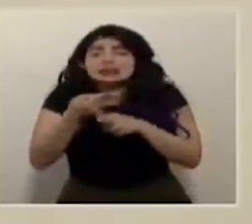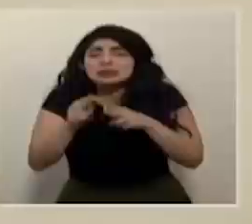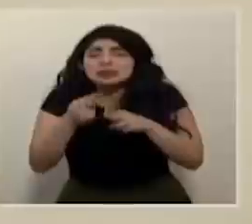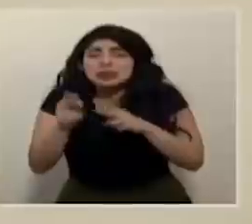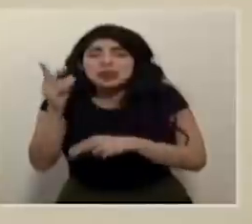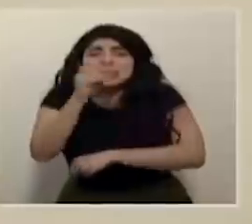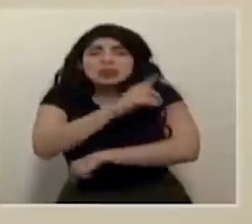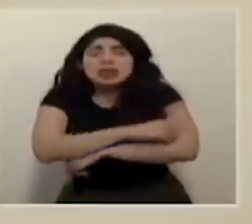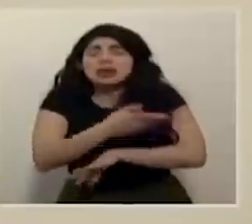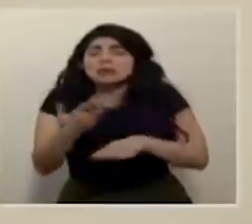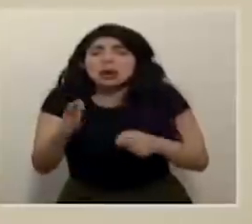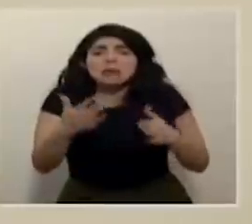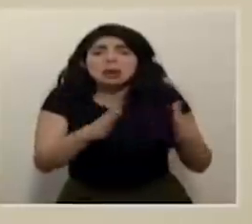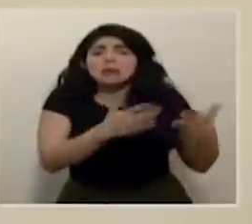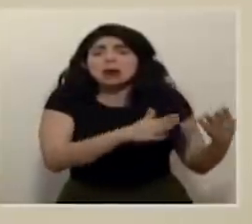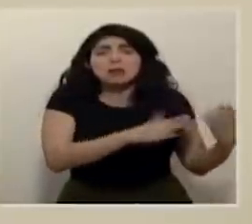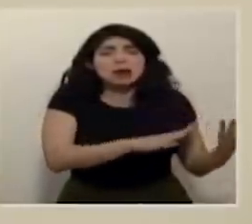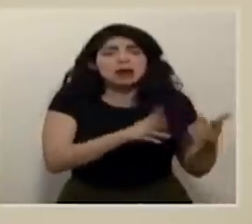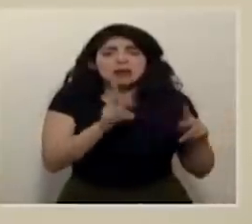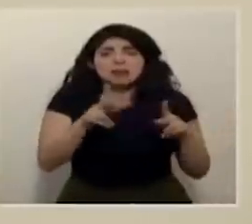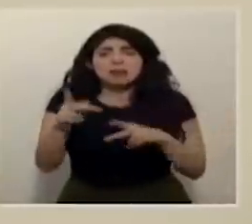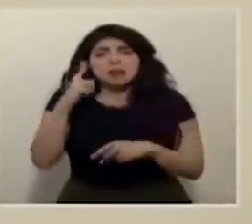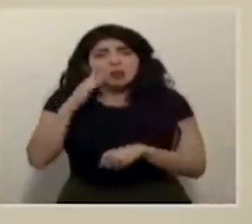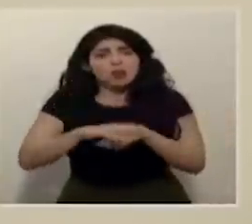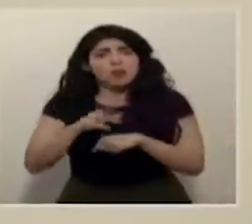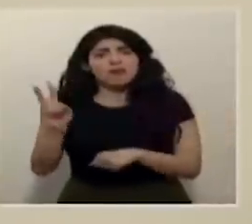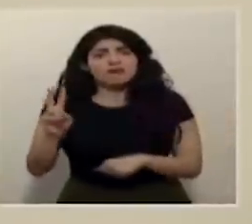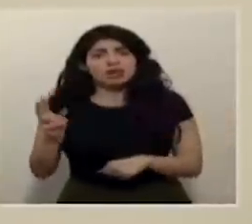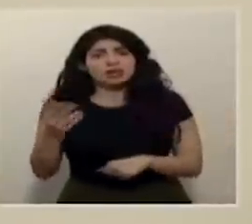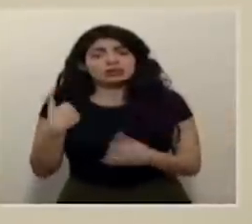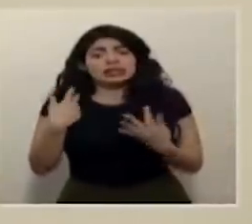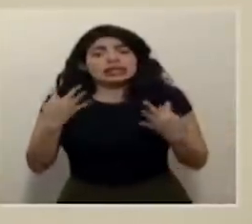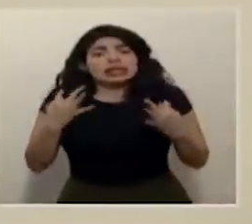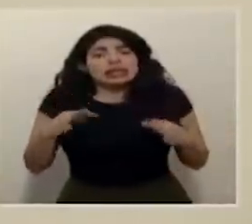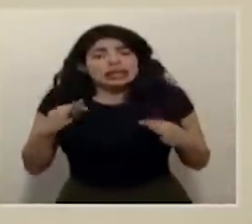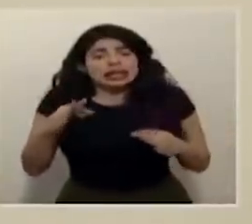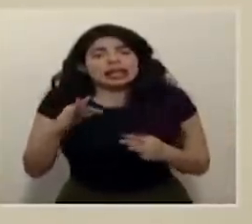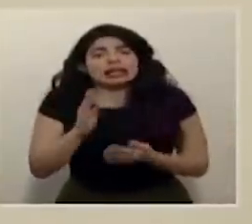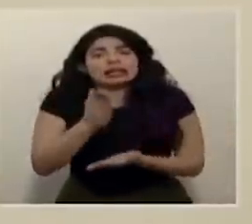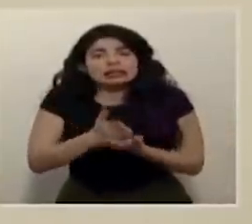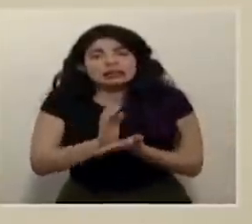días se muere la gente por el virus y eso es lo que estamos tratando de que no ocurra